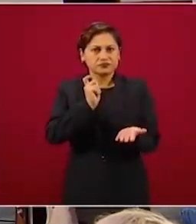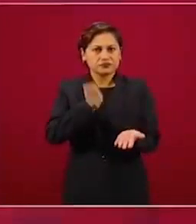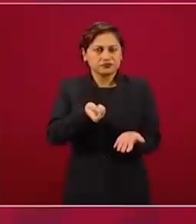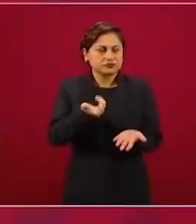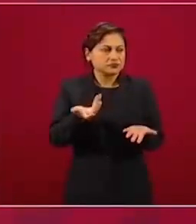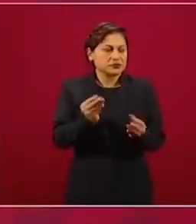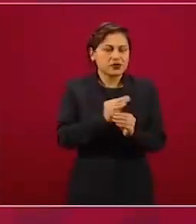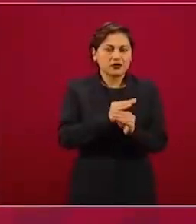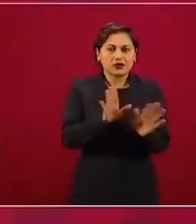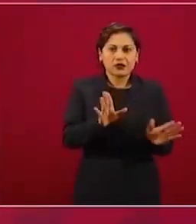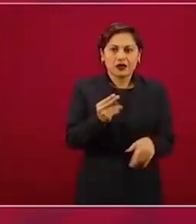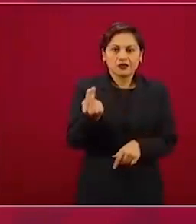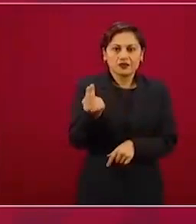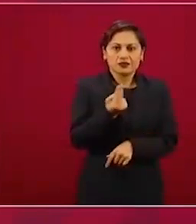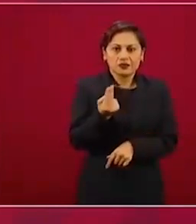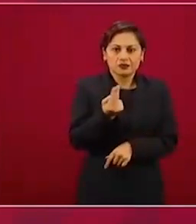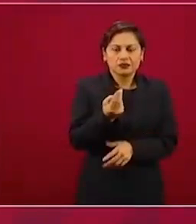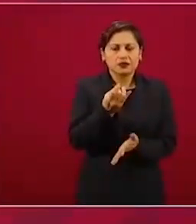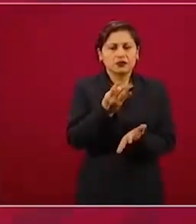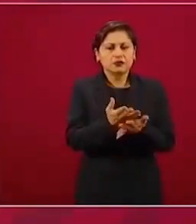sólo un asunto administrativo.